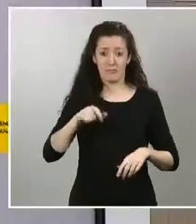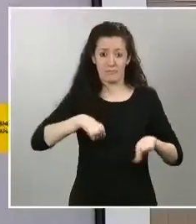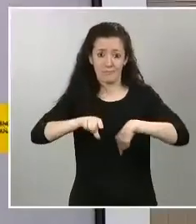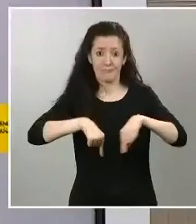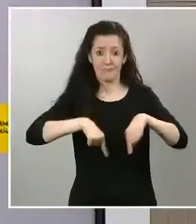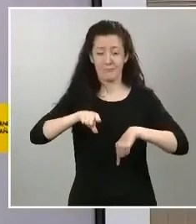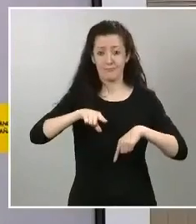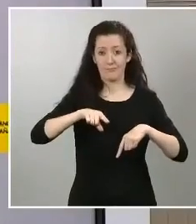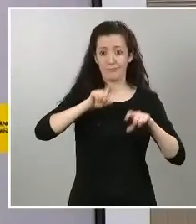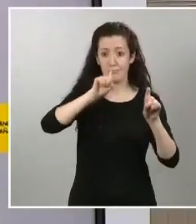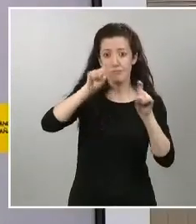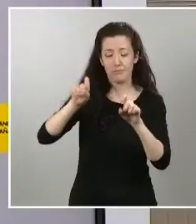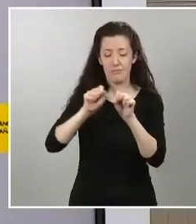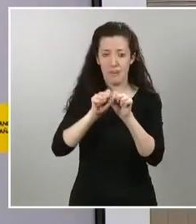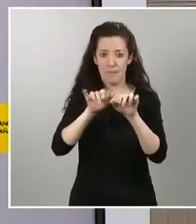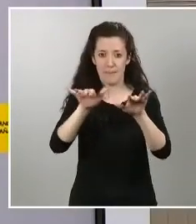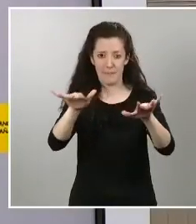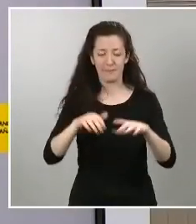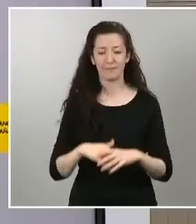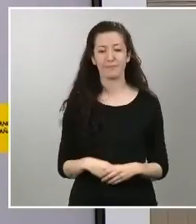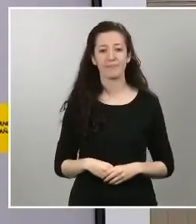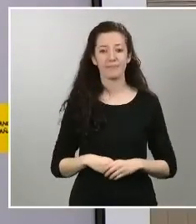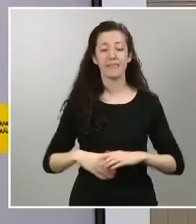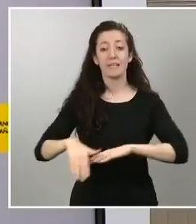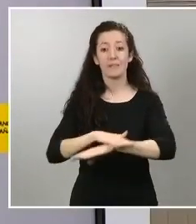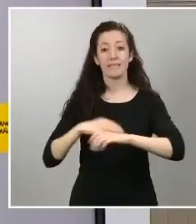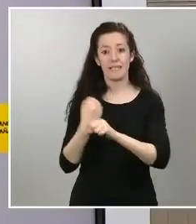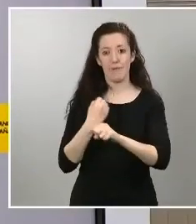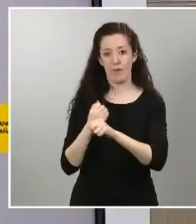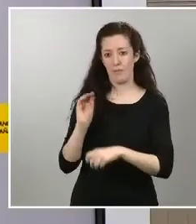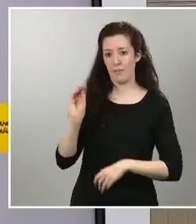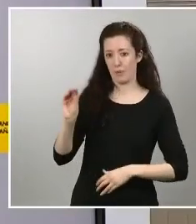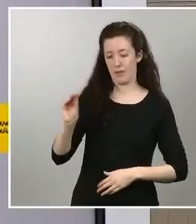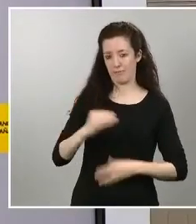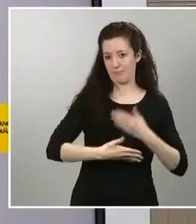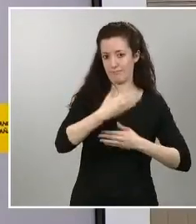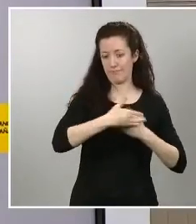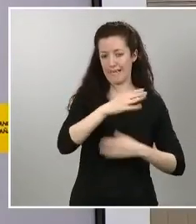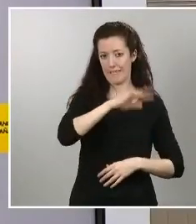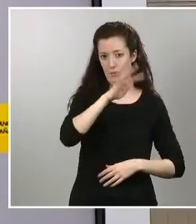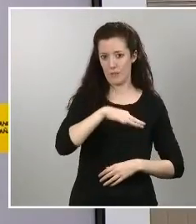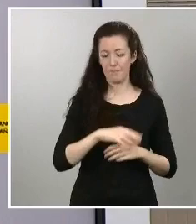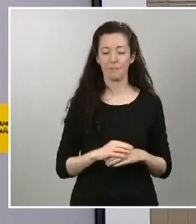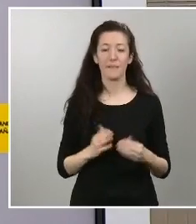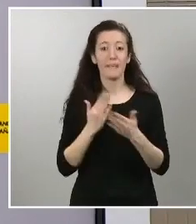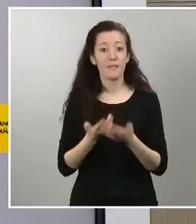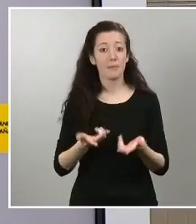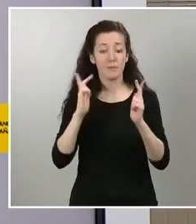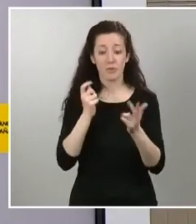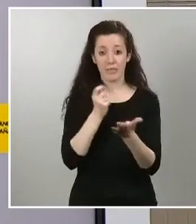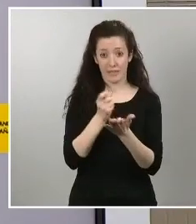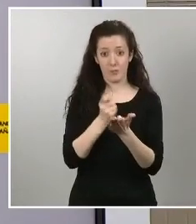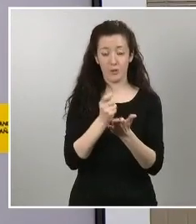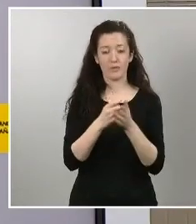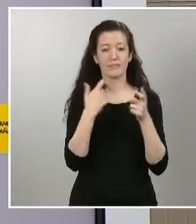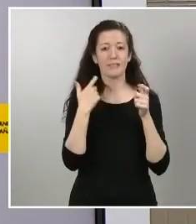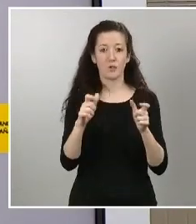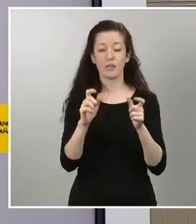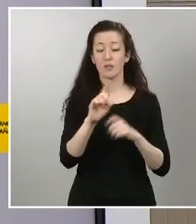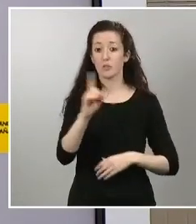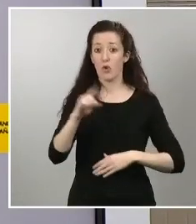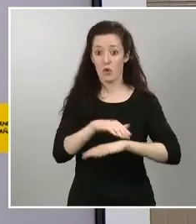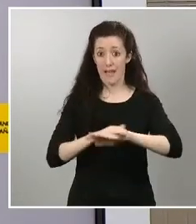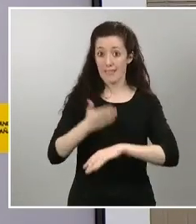el periódico de Cataluña le pregunta el permiso retribuido para los trabajadores de sectores no esenciales está previsto hasta el 9 de abril ¿cómo deben